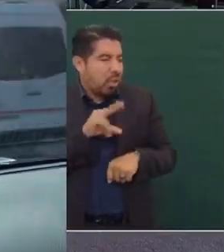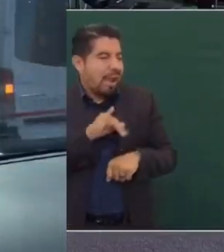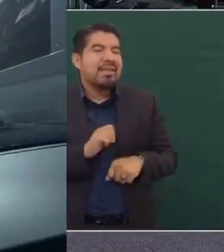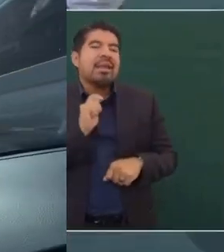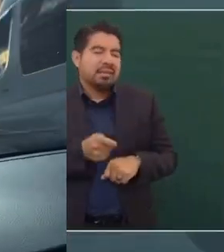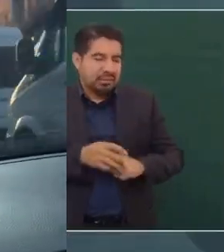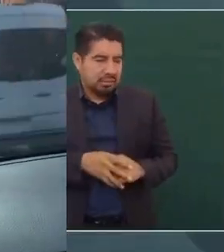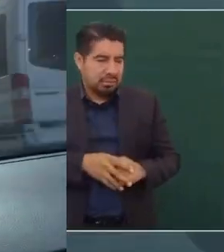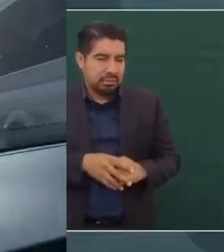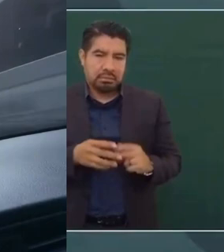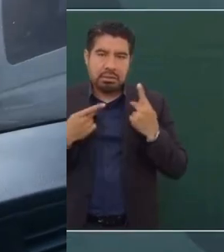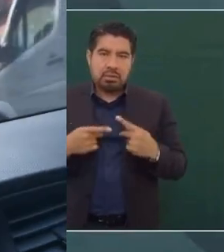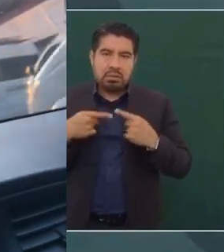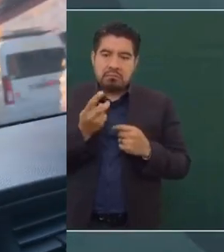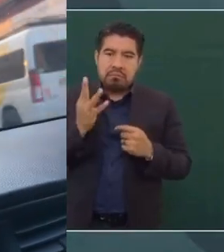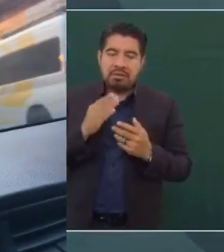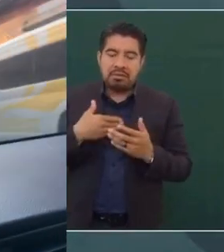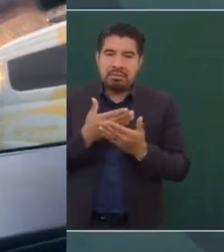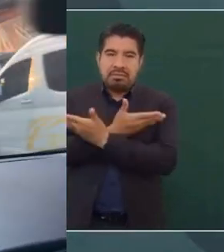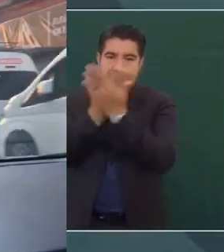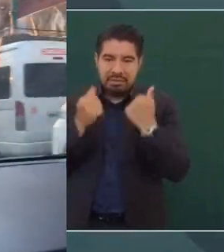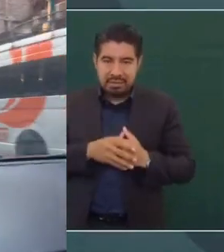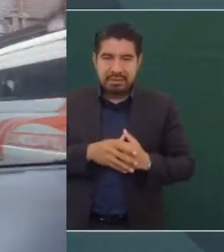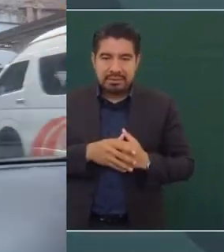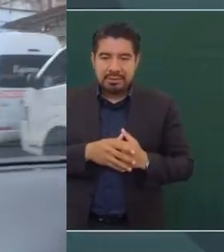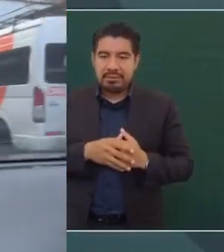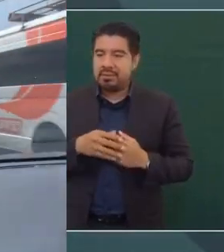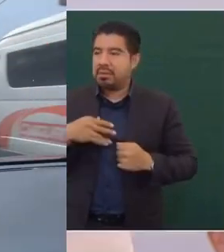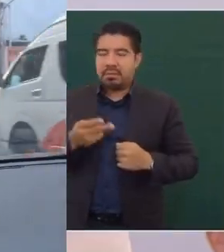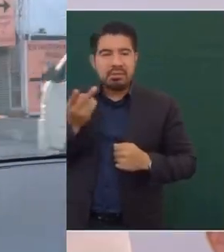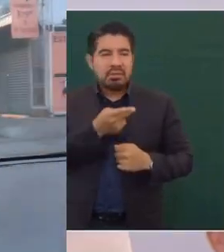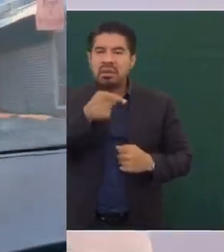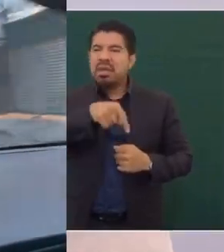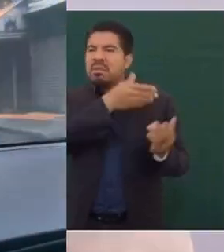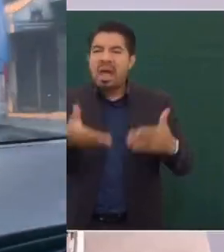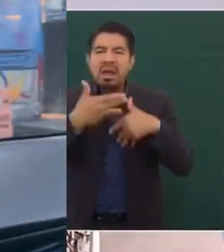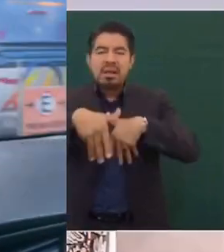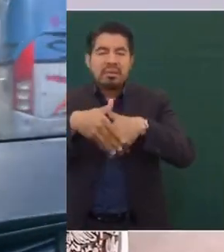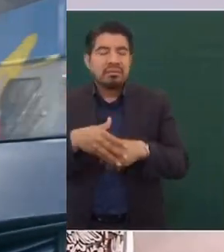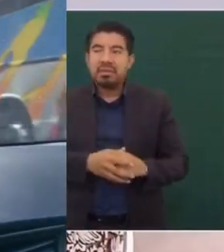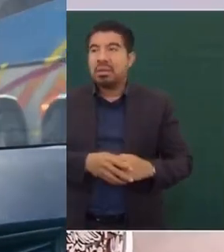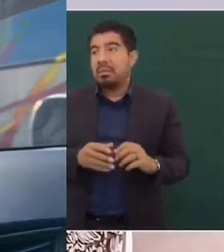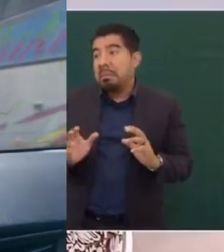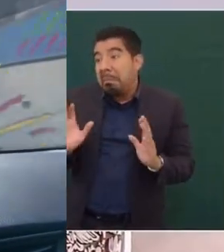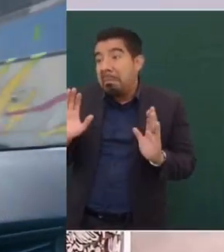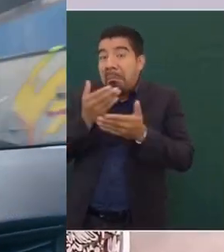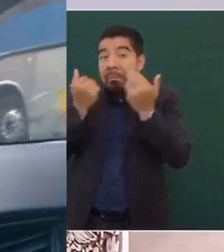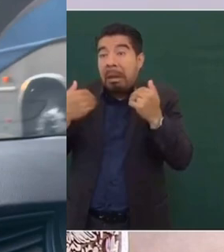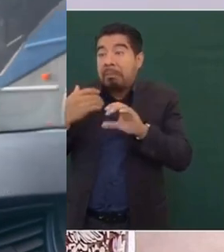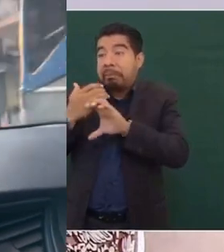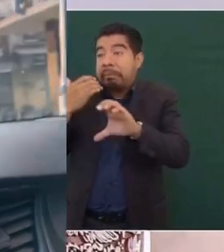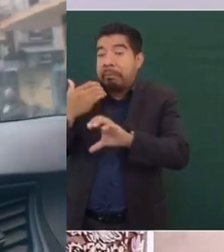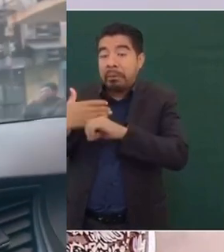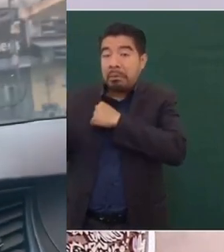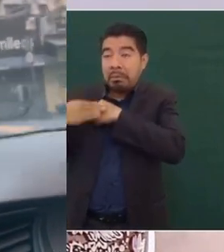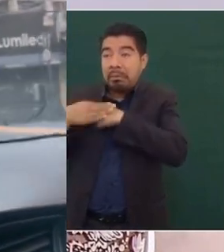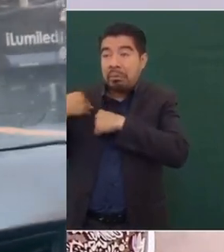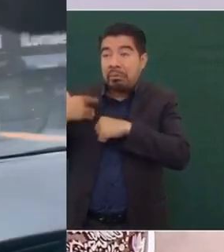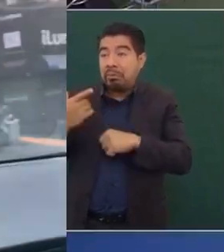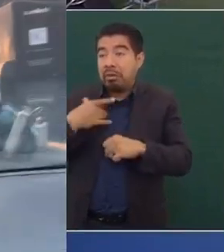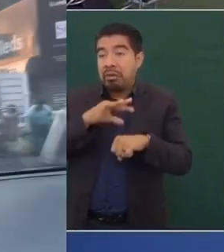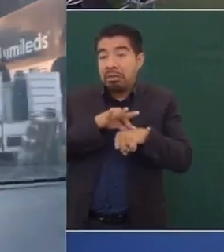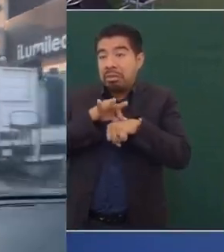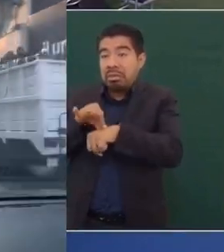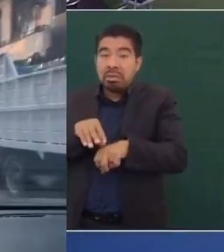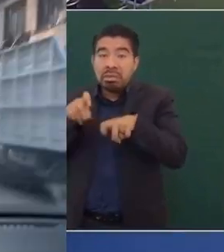Y otros casos en donde la gente está. ¿Y qué haces aquí? Pues es que llegaron unos camiones. Y